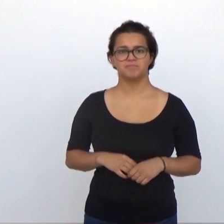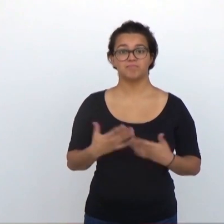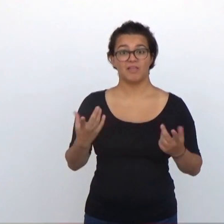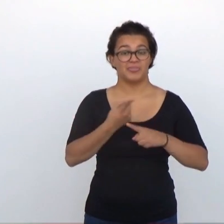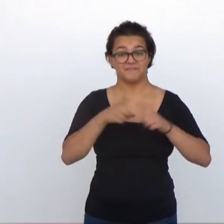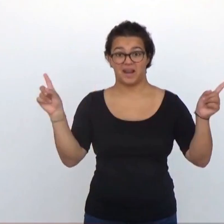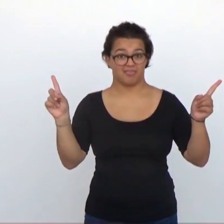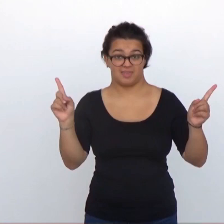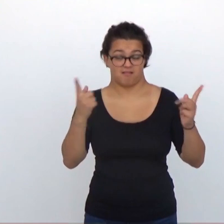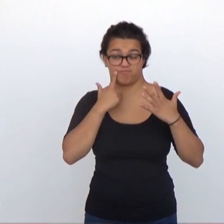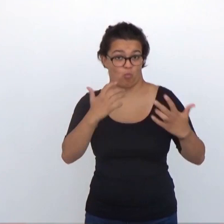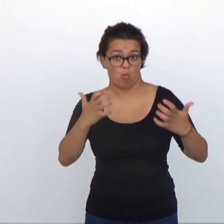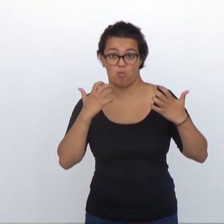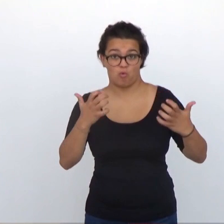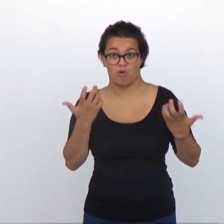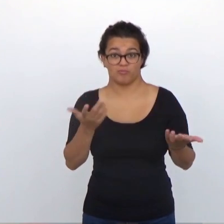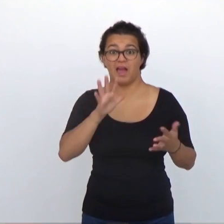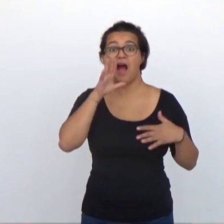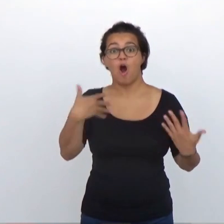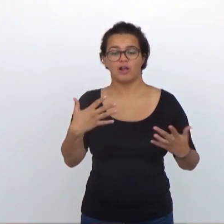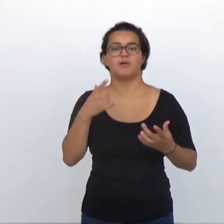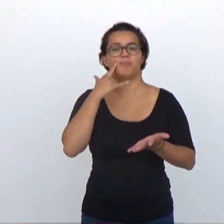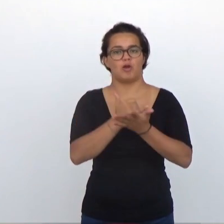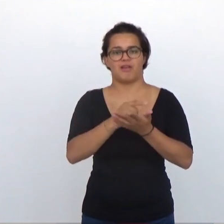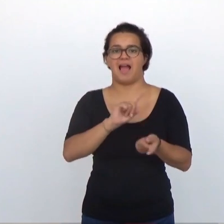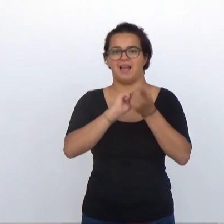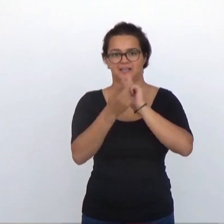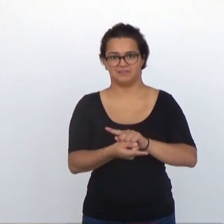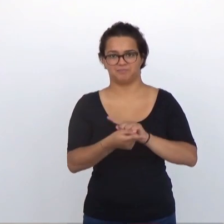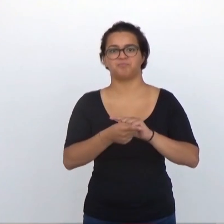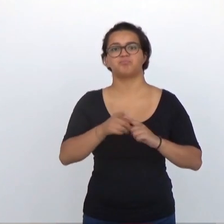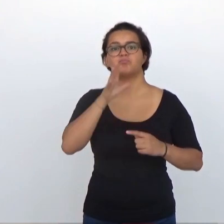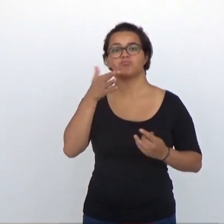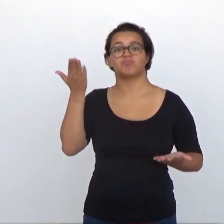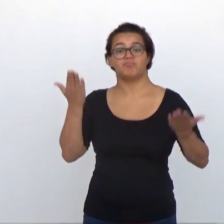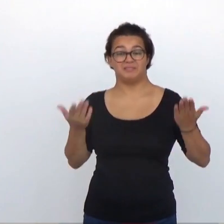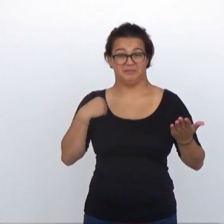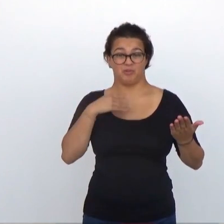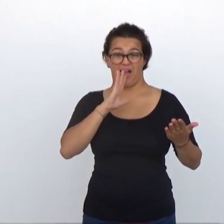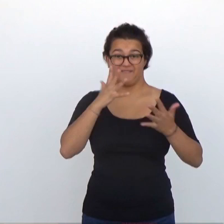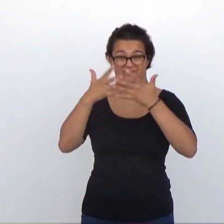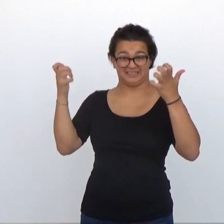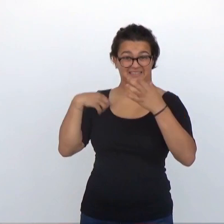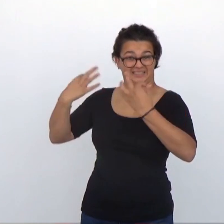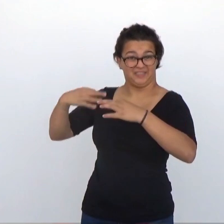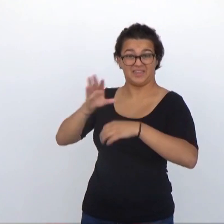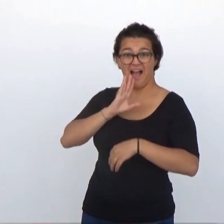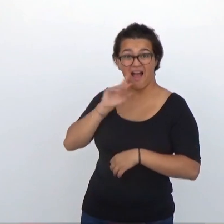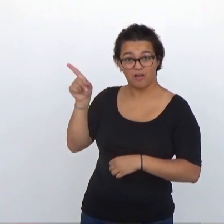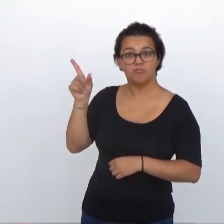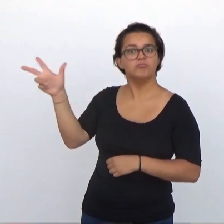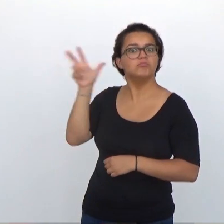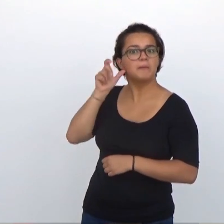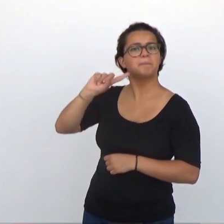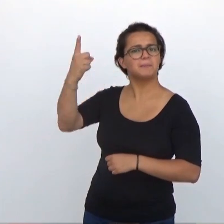La diferencia es abismal. Vamos ahora a hacer la prueba al revés. Vamos a oír otra frase sencilla pero ahora la vamos a escuchar tal como